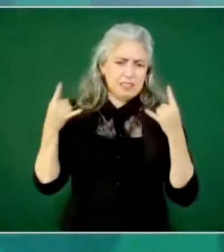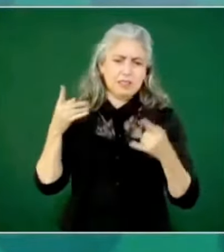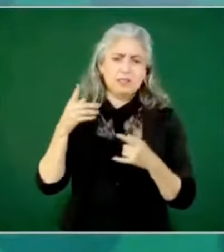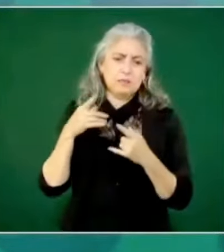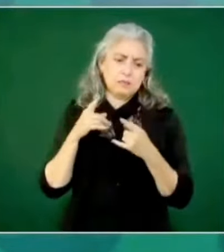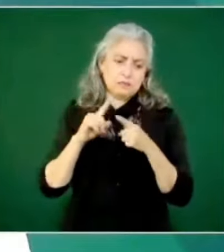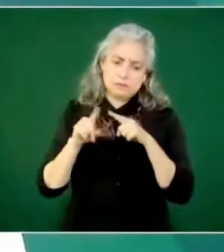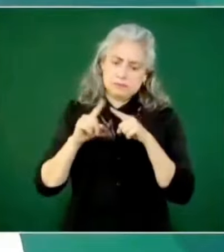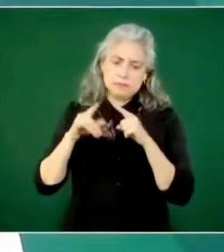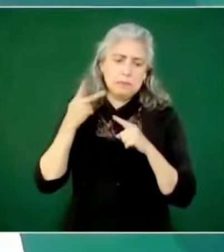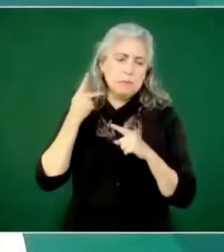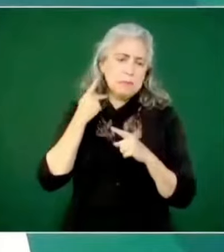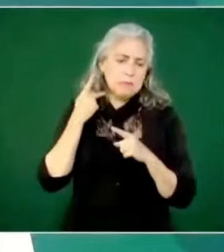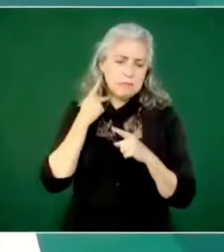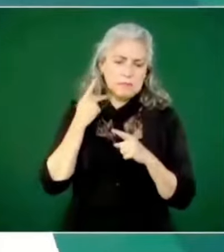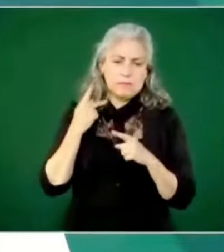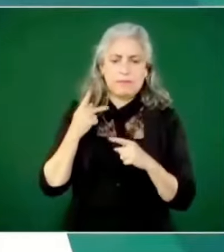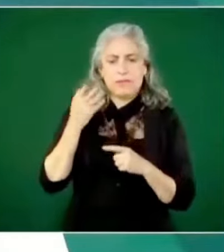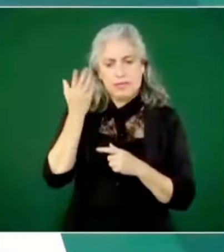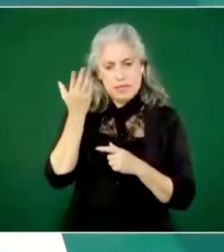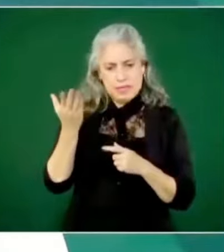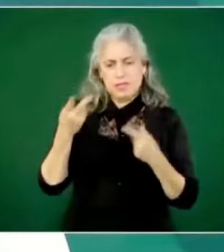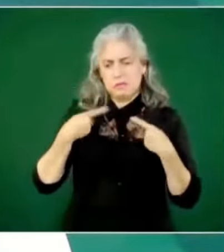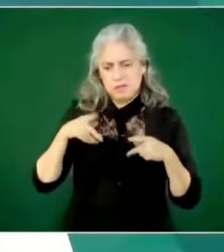mártires, por nuestros héroes.